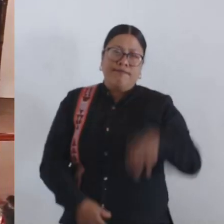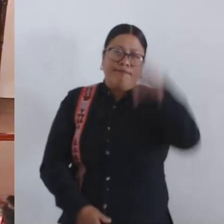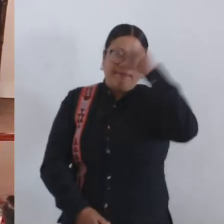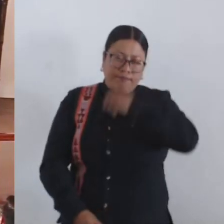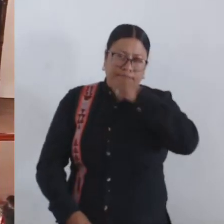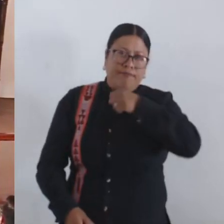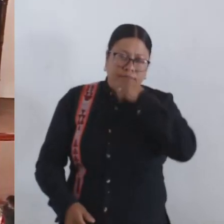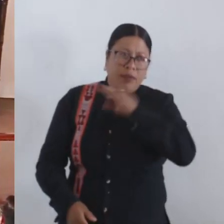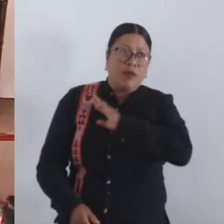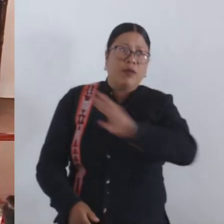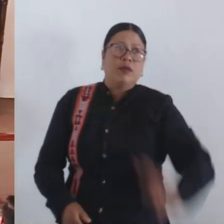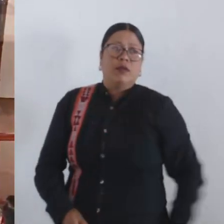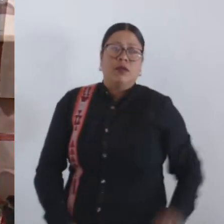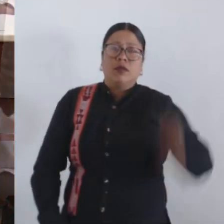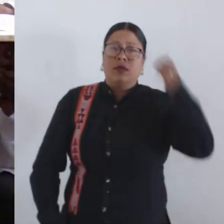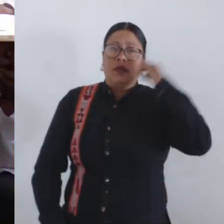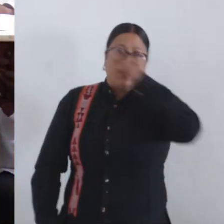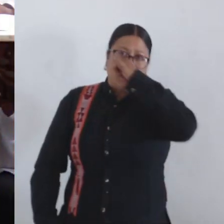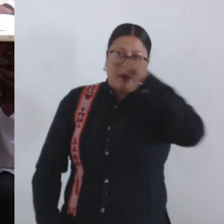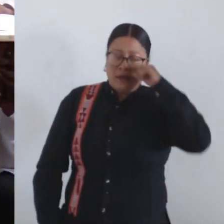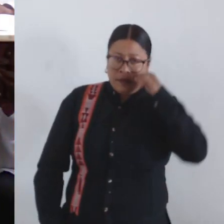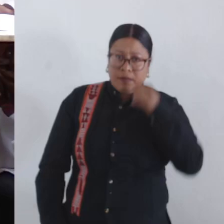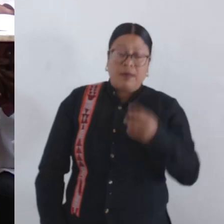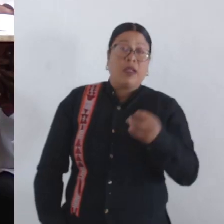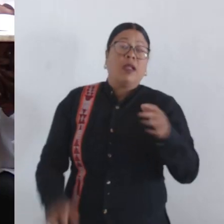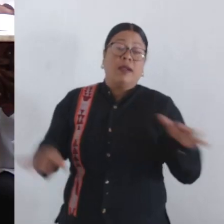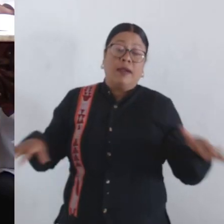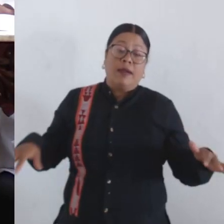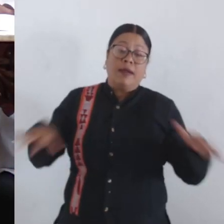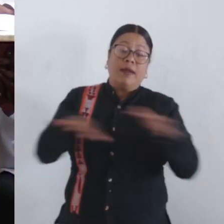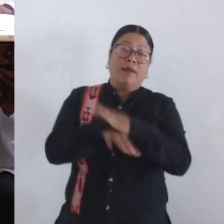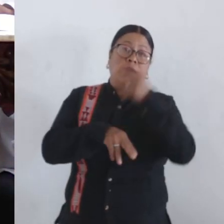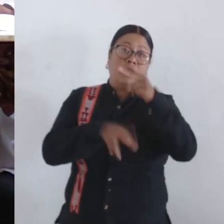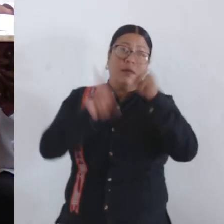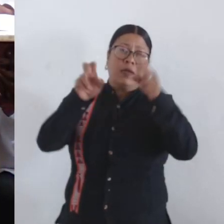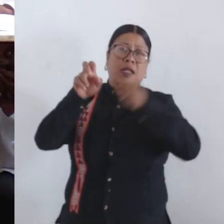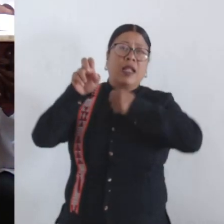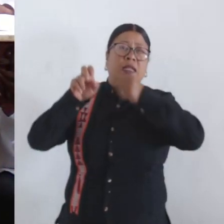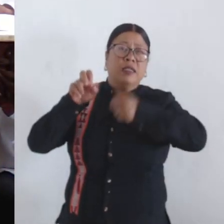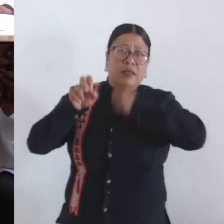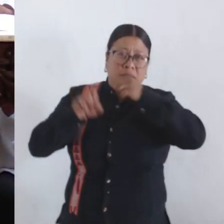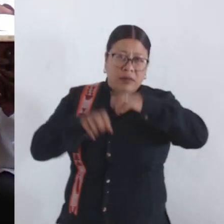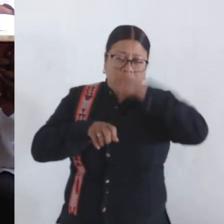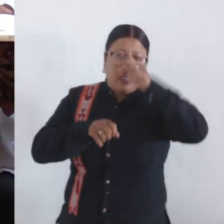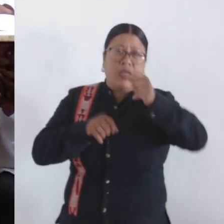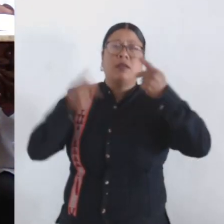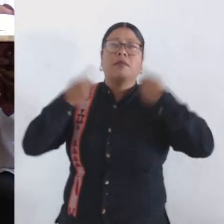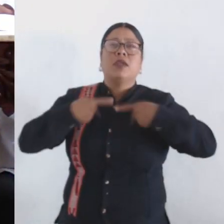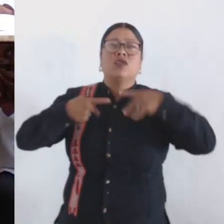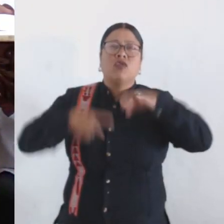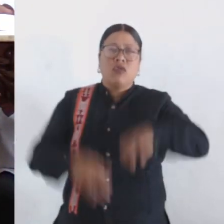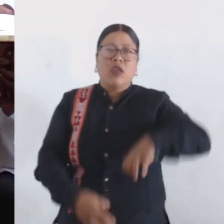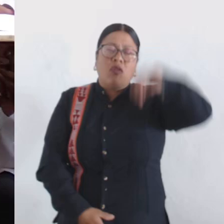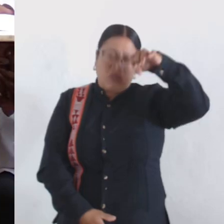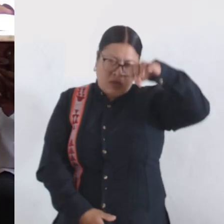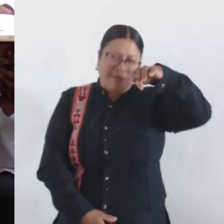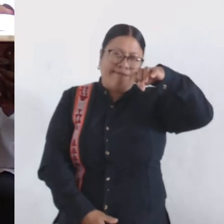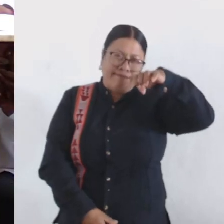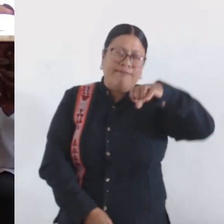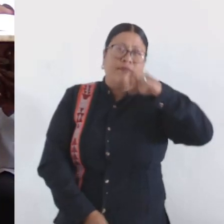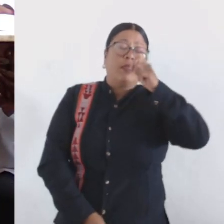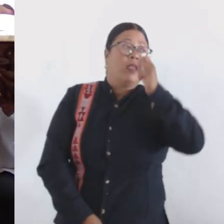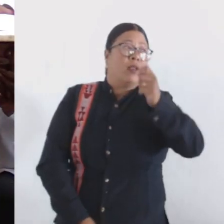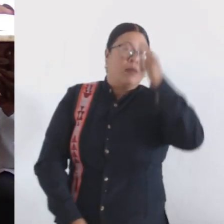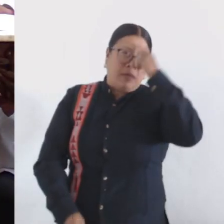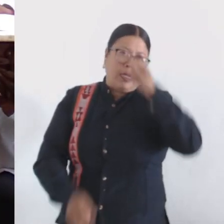mayores del municipio de Oaxaca de Juárez. Y se modifica el término Ancianos por personas adultas mayores en